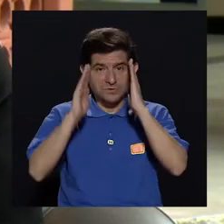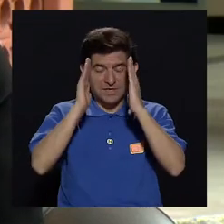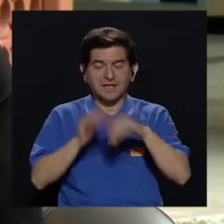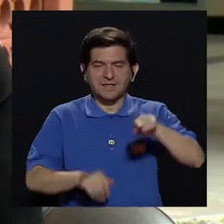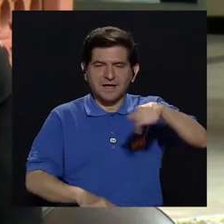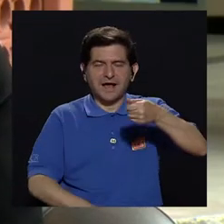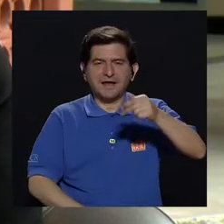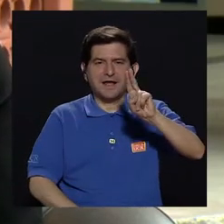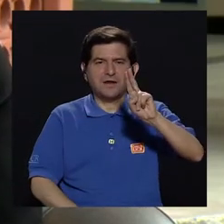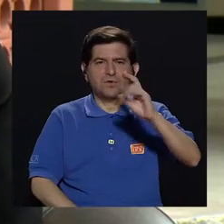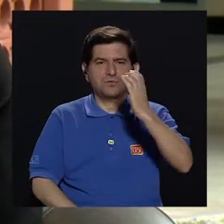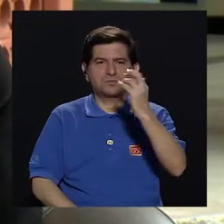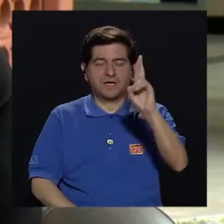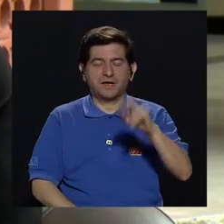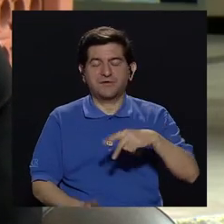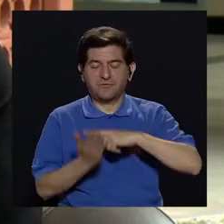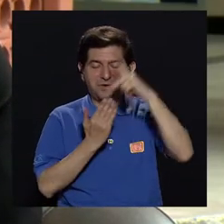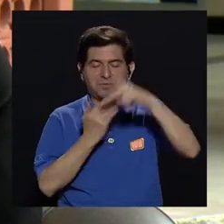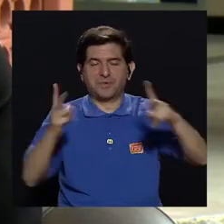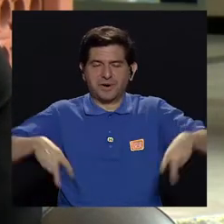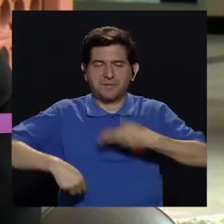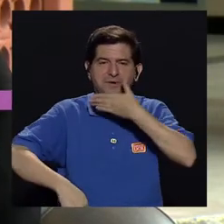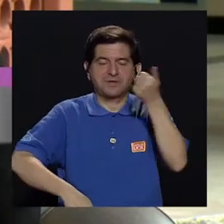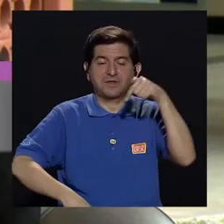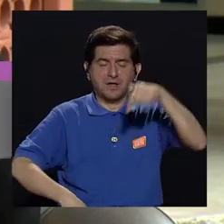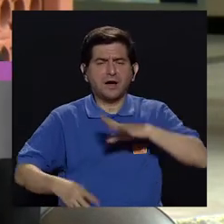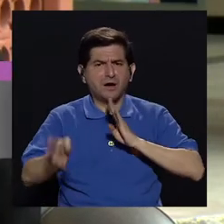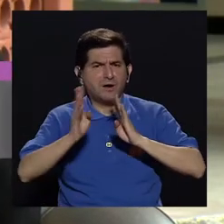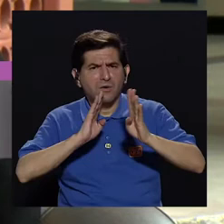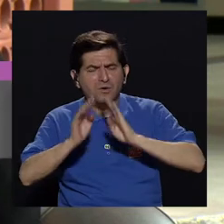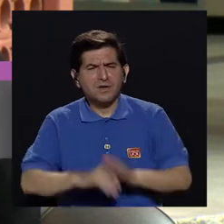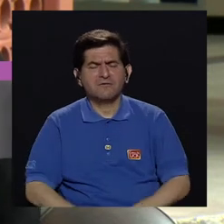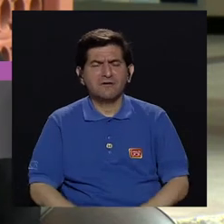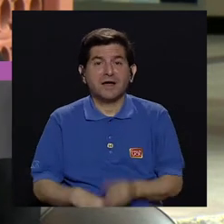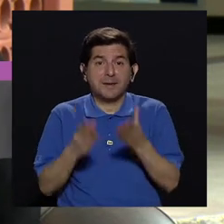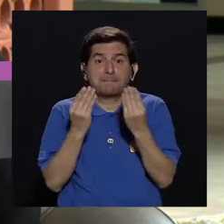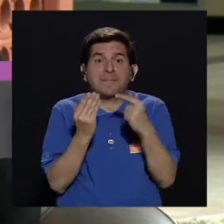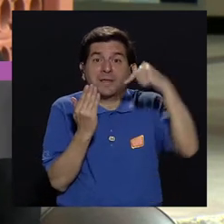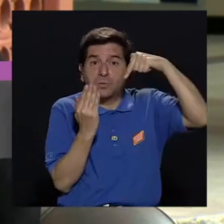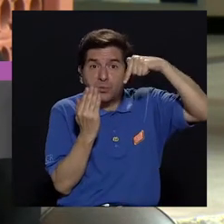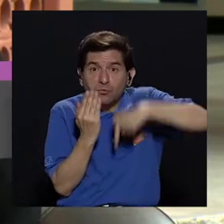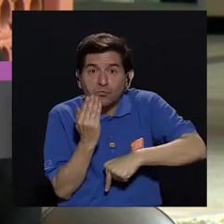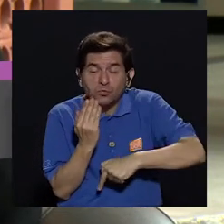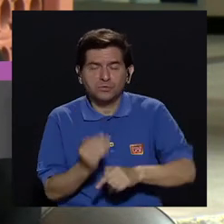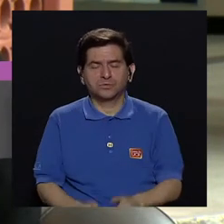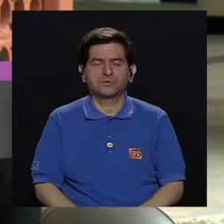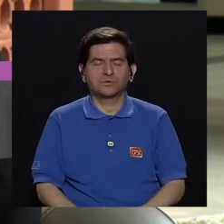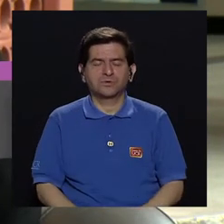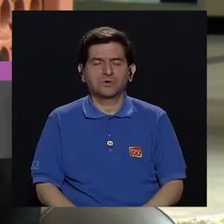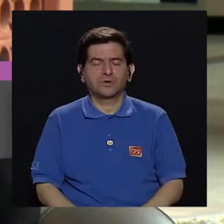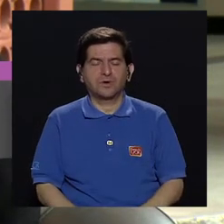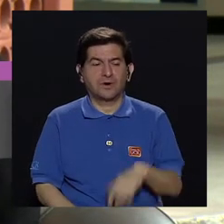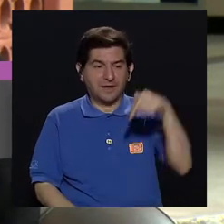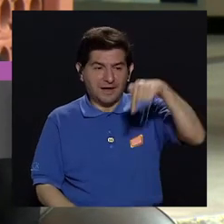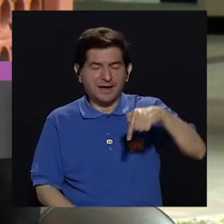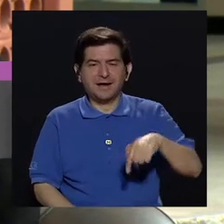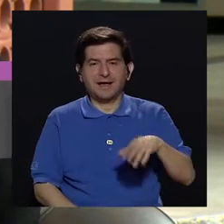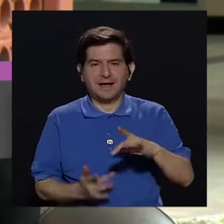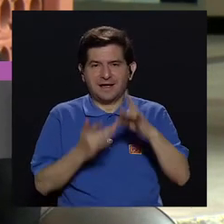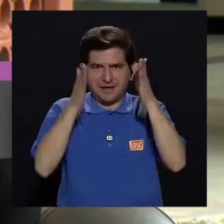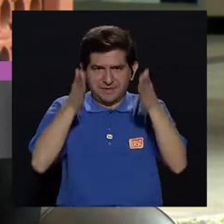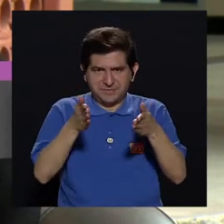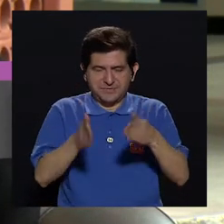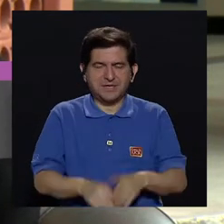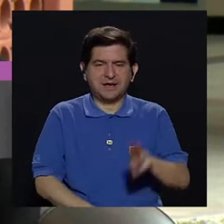Usted está en sintonía de su canal UCR, somos Vivir Mejor, y el día de hoy estamos conversando acerca de los ataques de pánico y para ello contamos con la